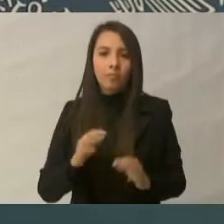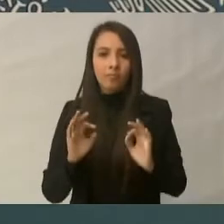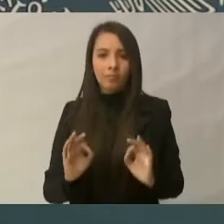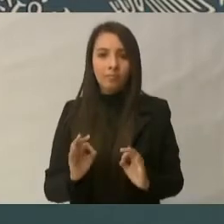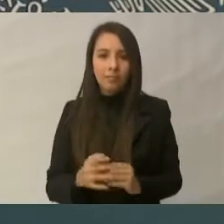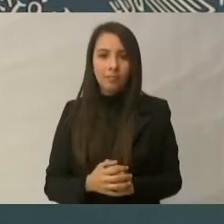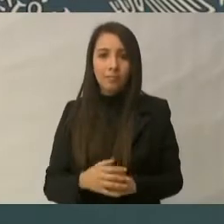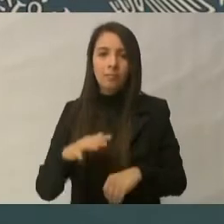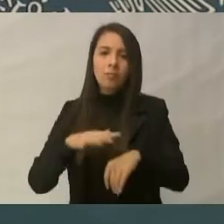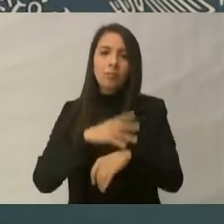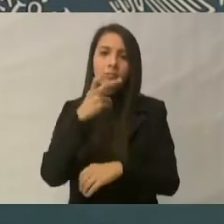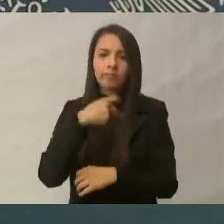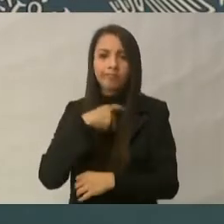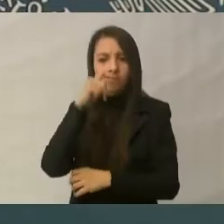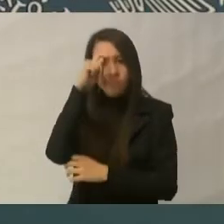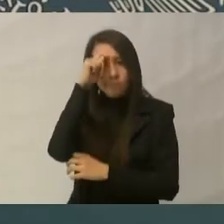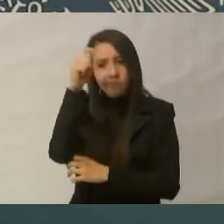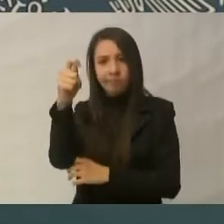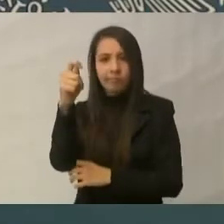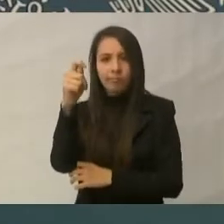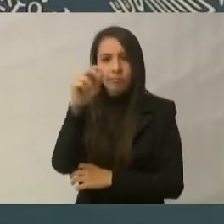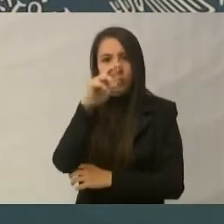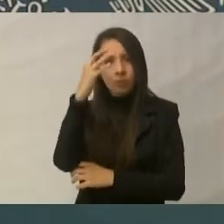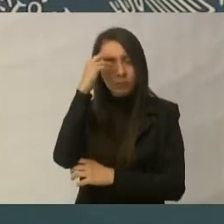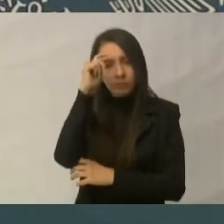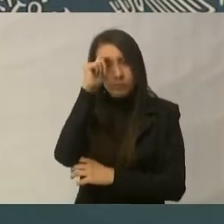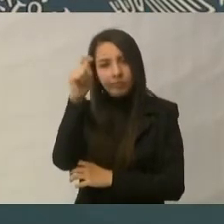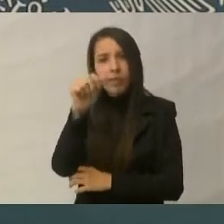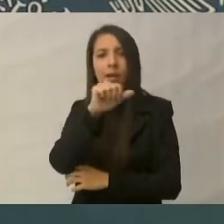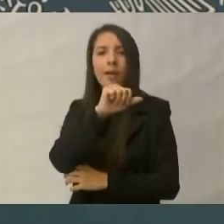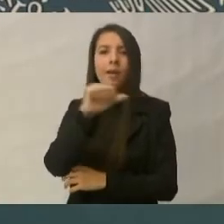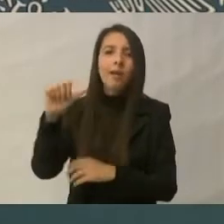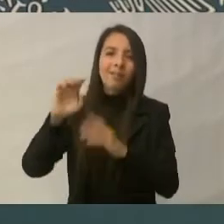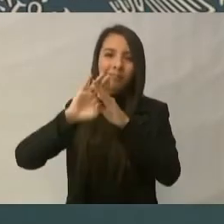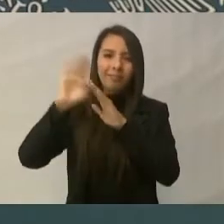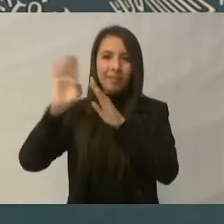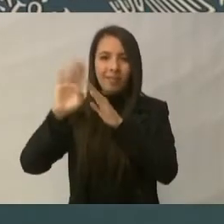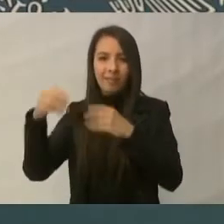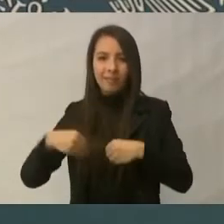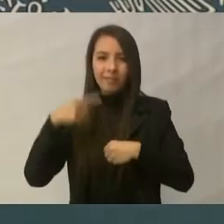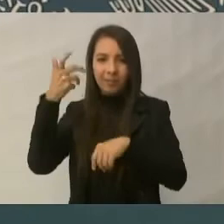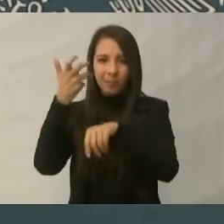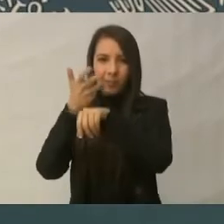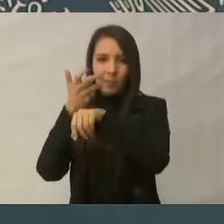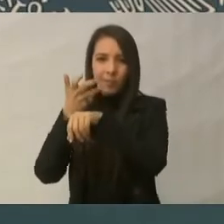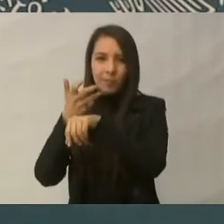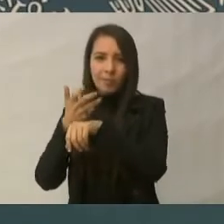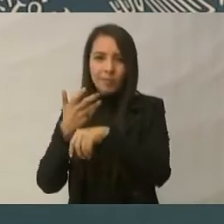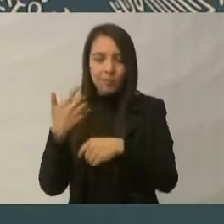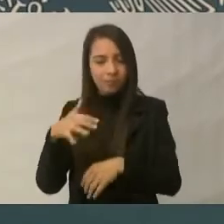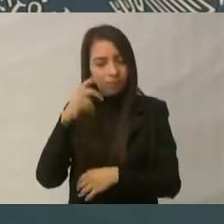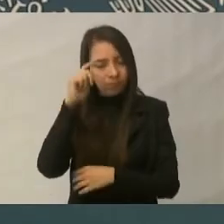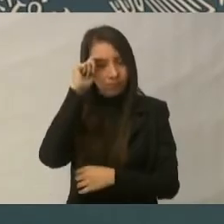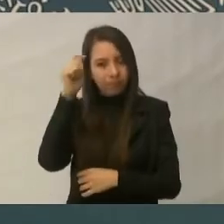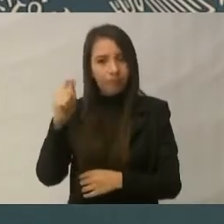a nuestros paisanos migrantes. Vamos también